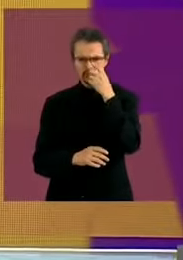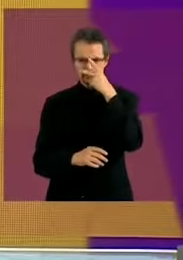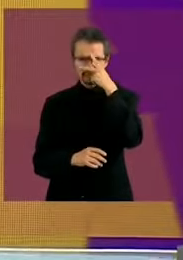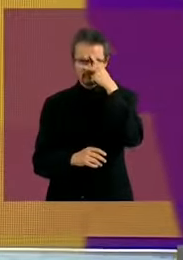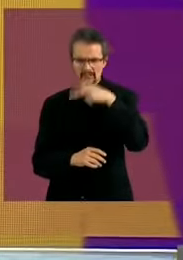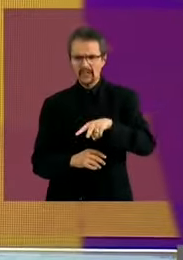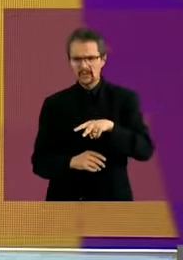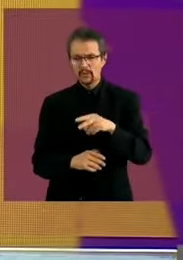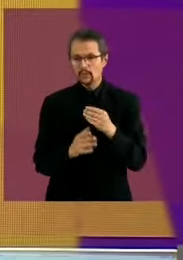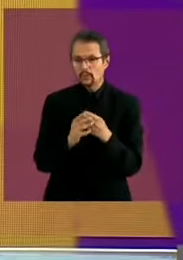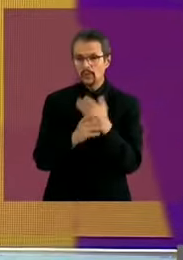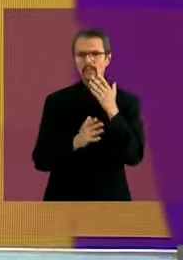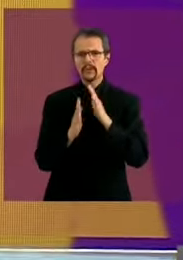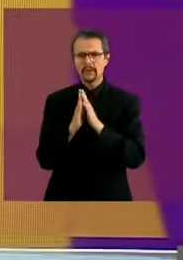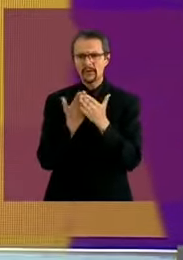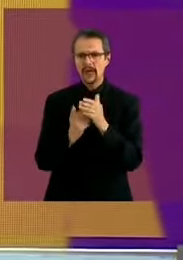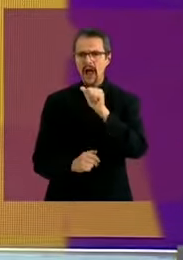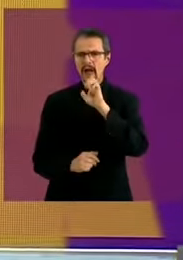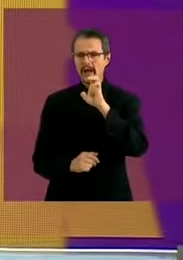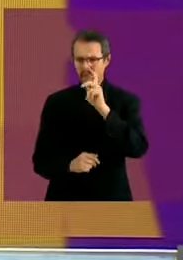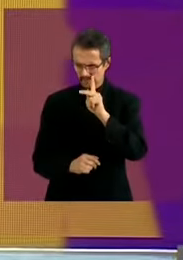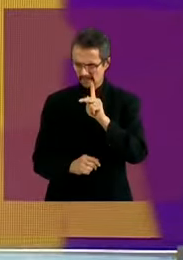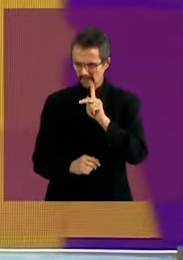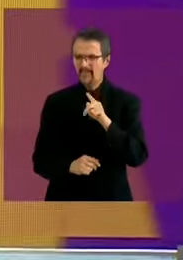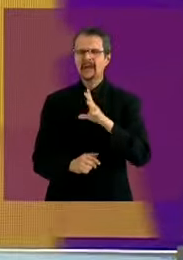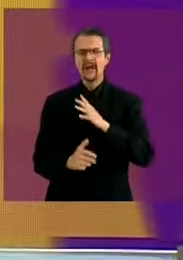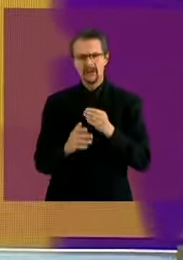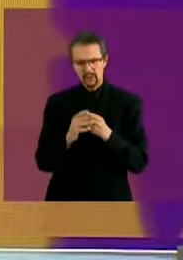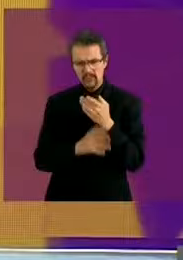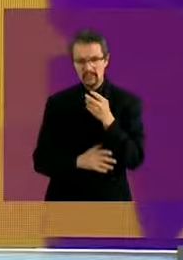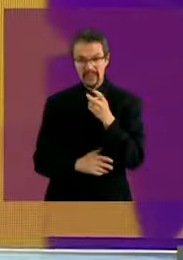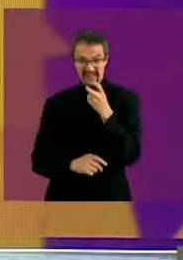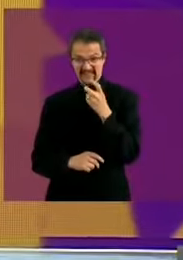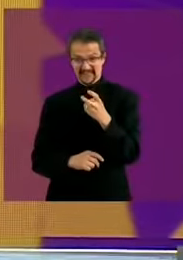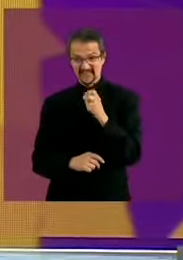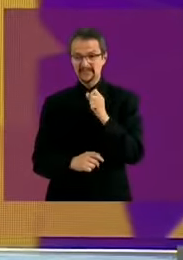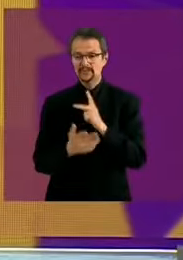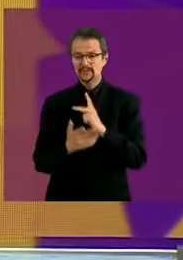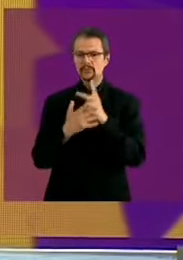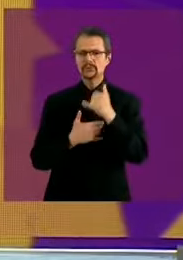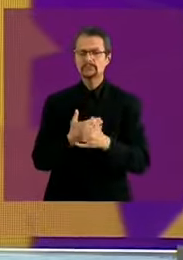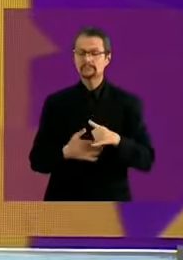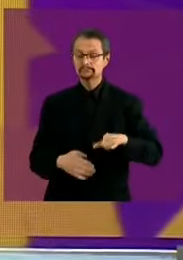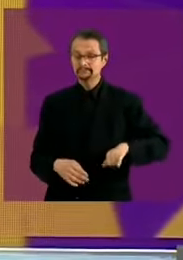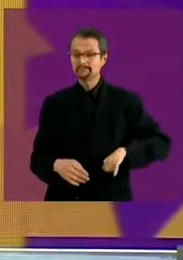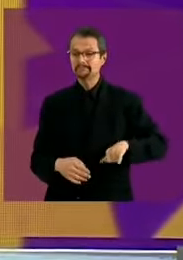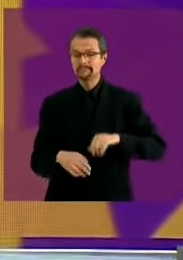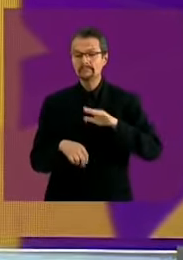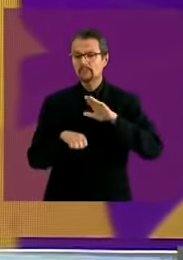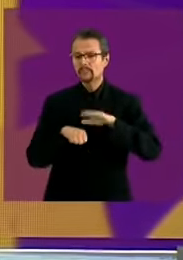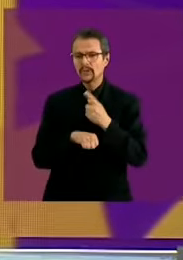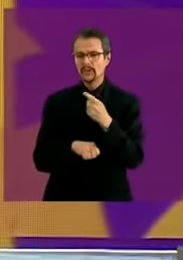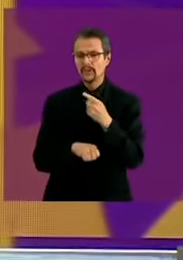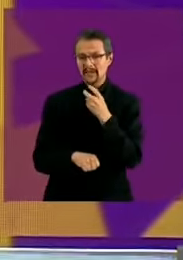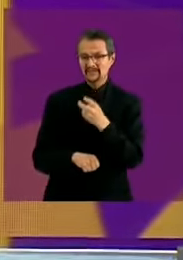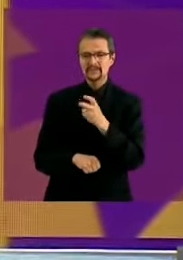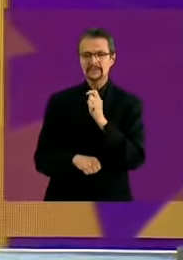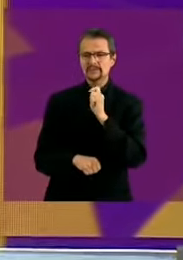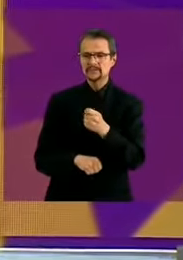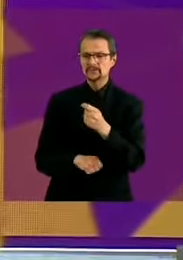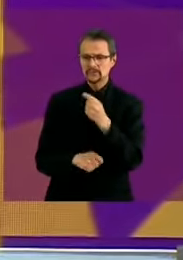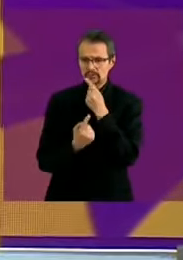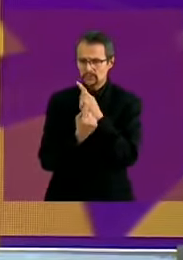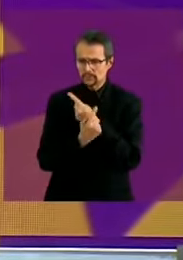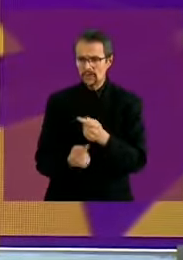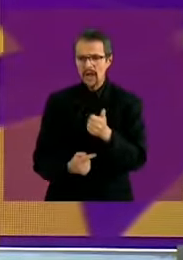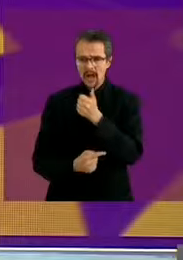los nuevos libros de texto. Es muy interesante este modelo, porque no es un modelo que esté basado en la memorización y